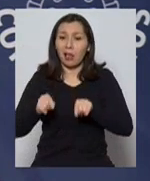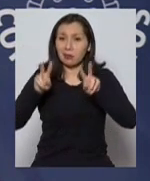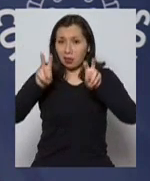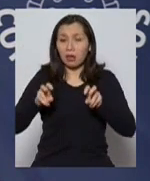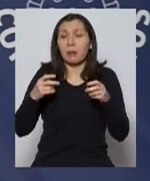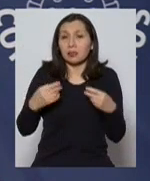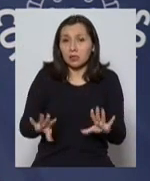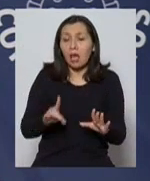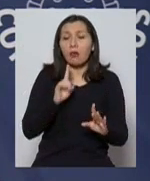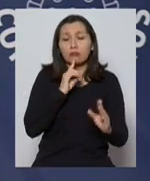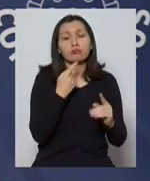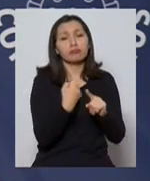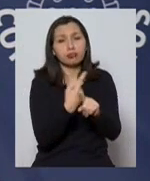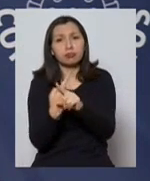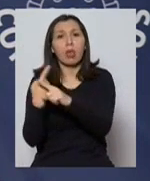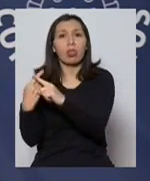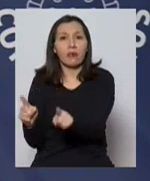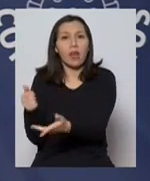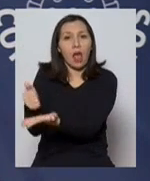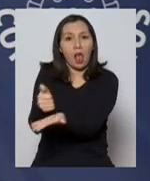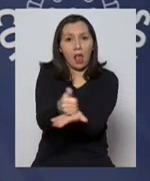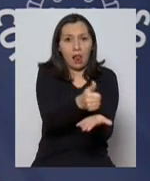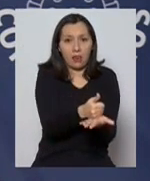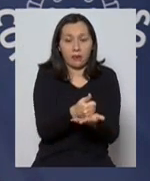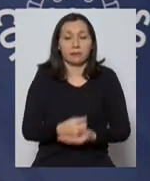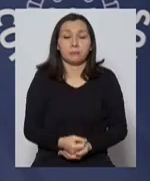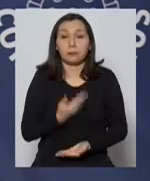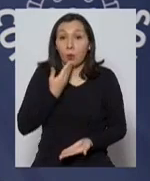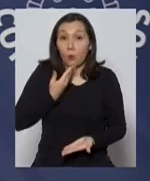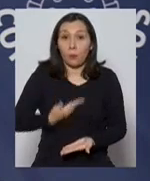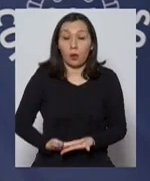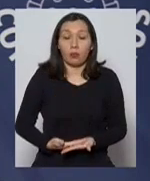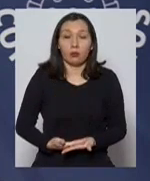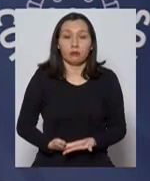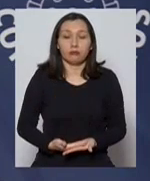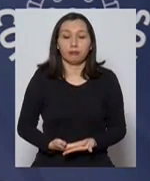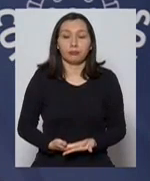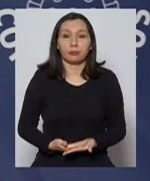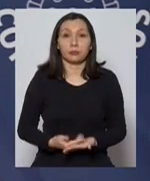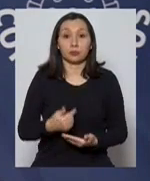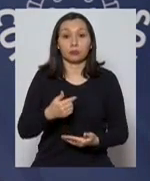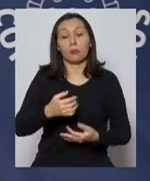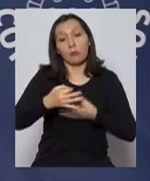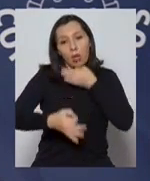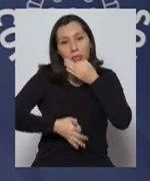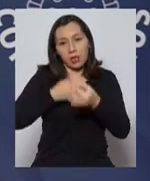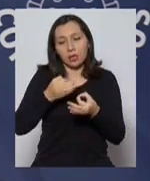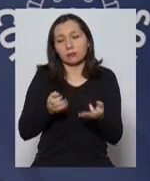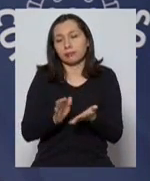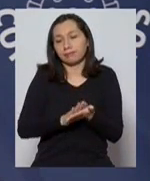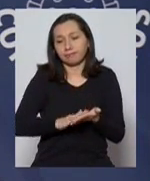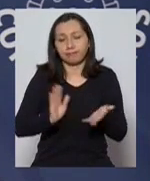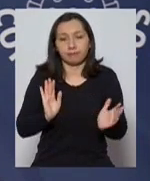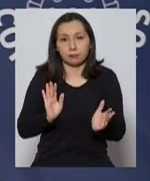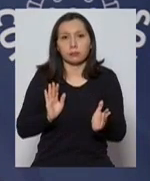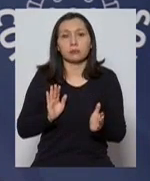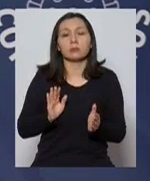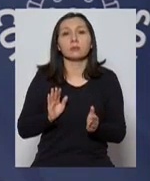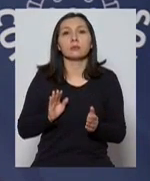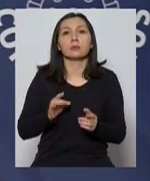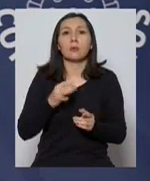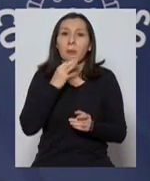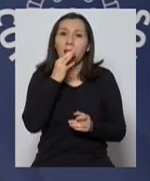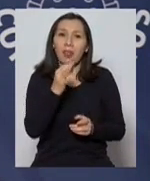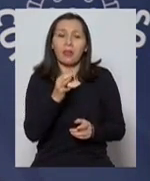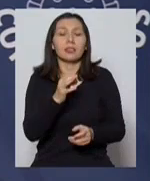con distintos alcaldes. Cuando declaramos, por así decir, desde el molo de abrigo